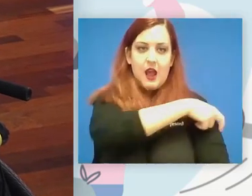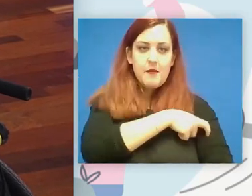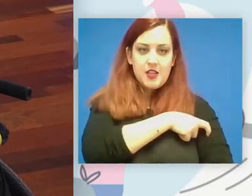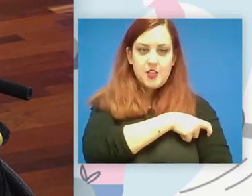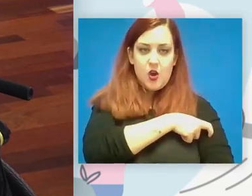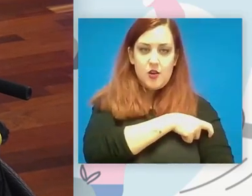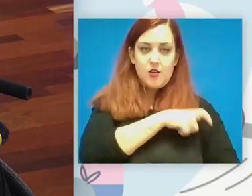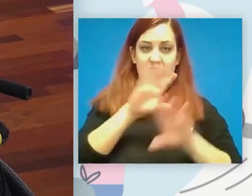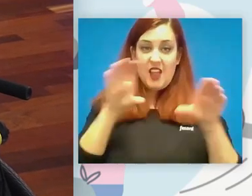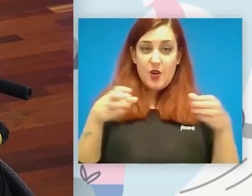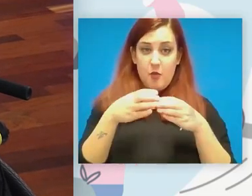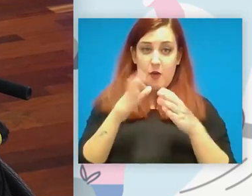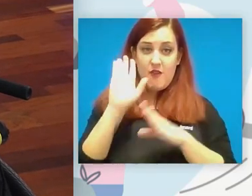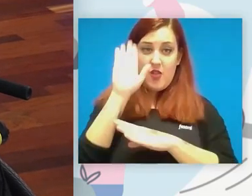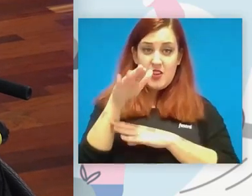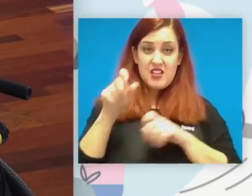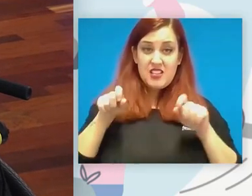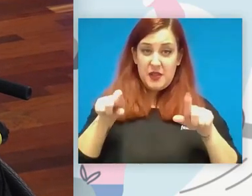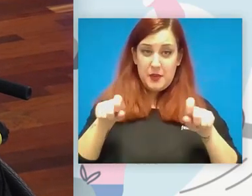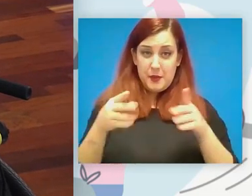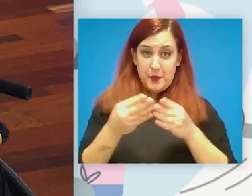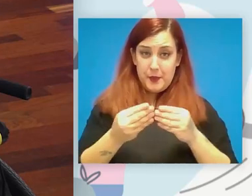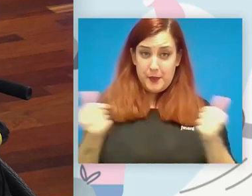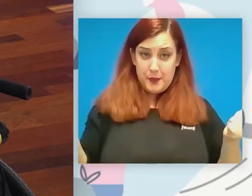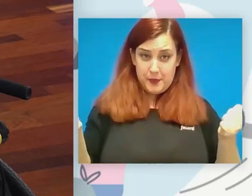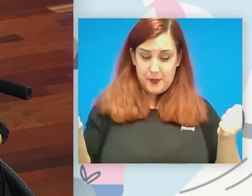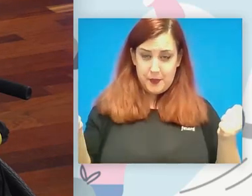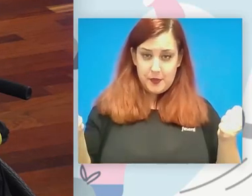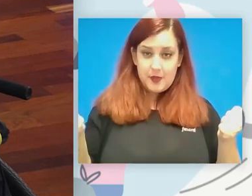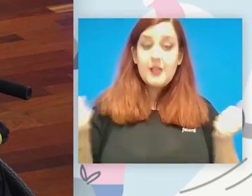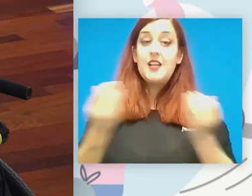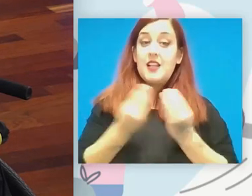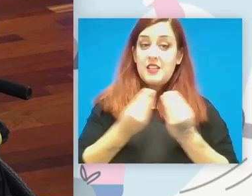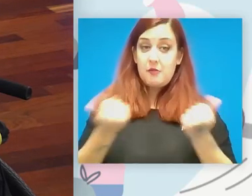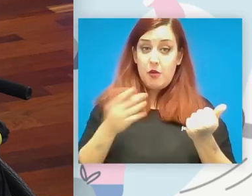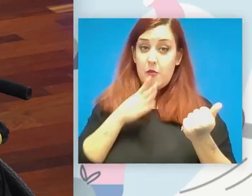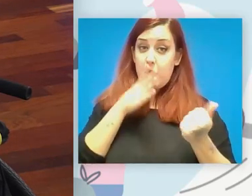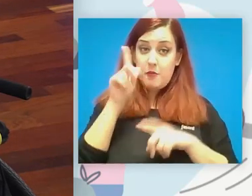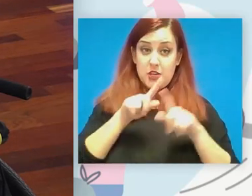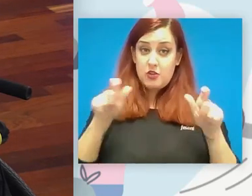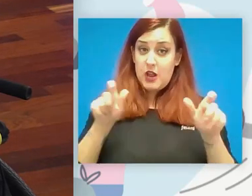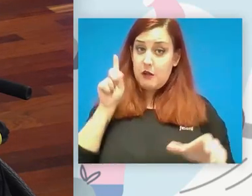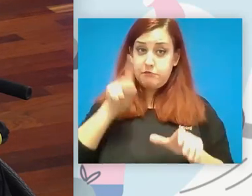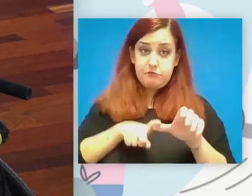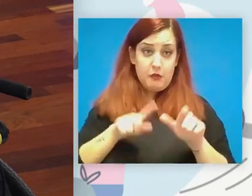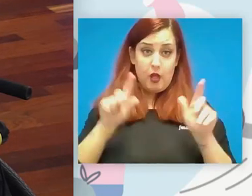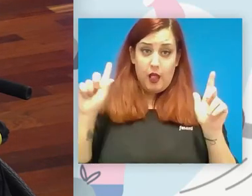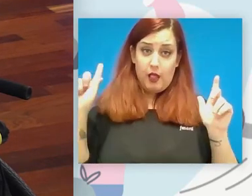club de baloncesto en silla de ruedas Rangers desapareció por falta de gente porque pues